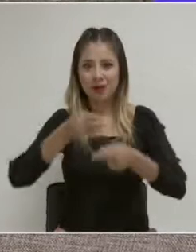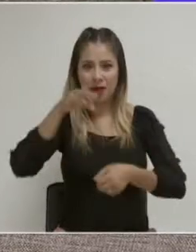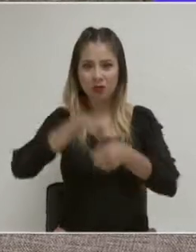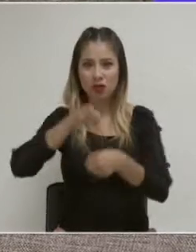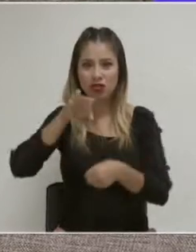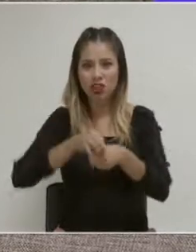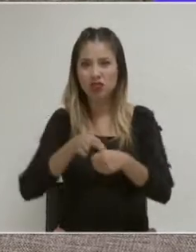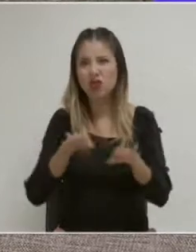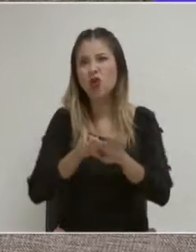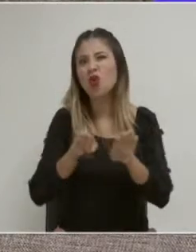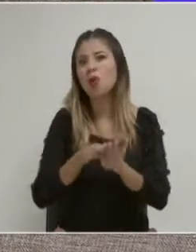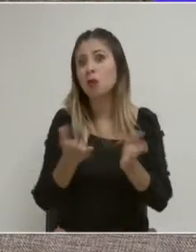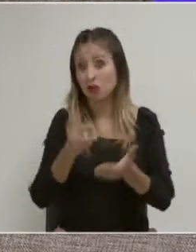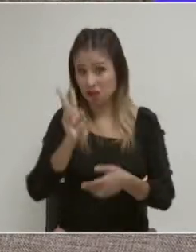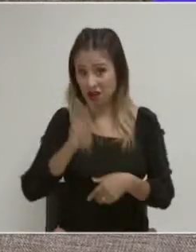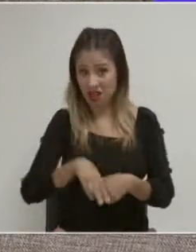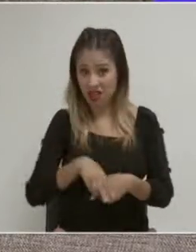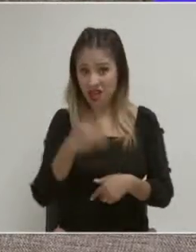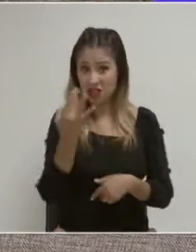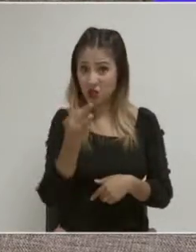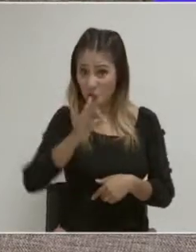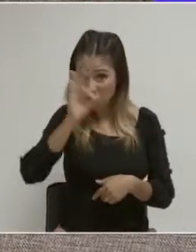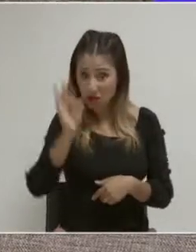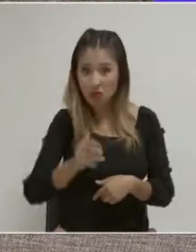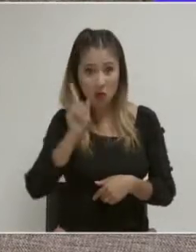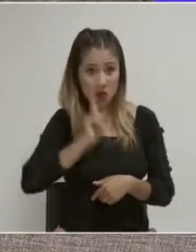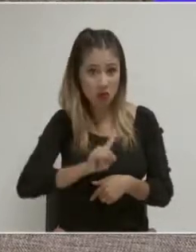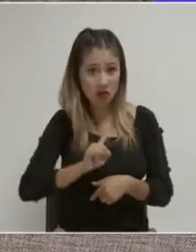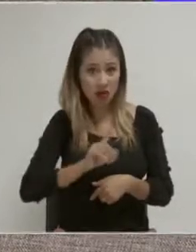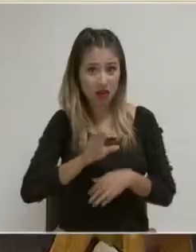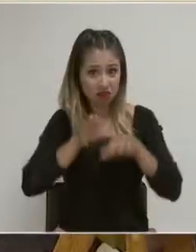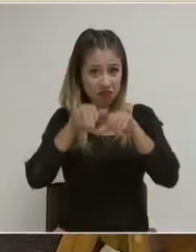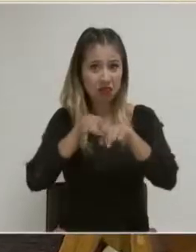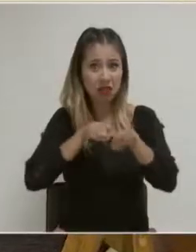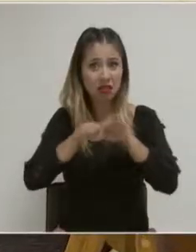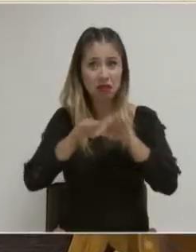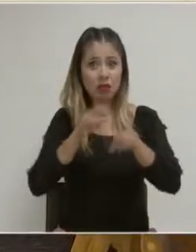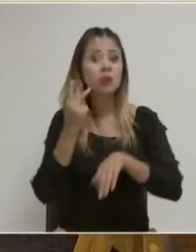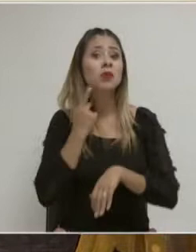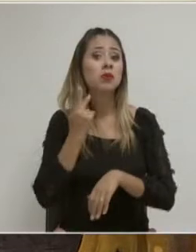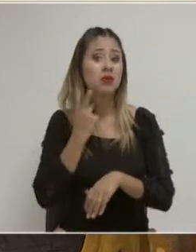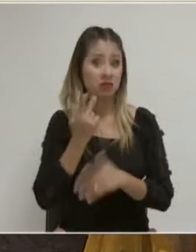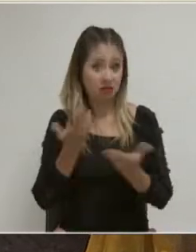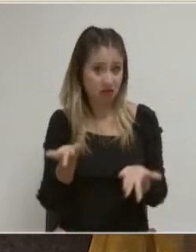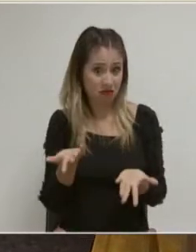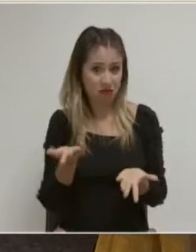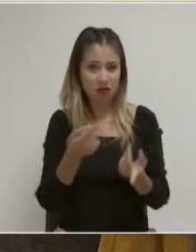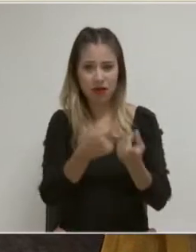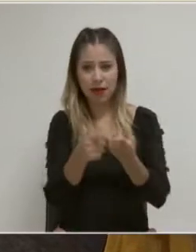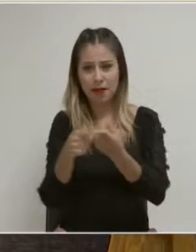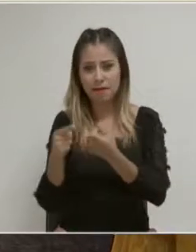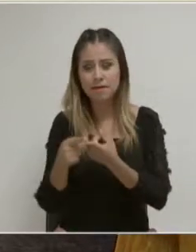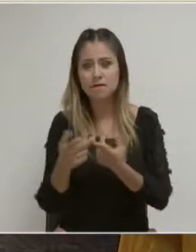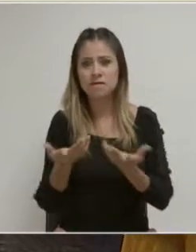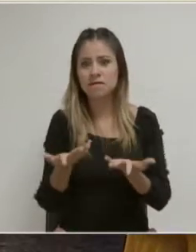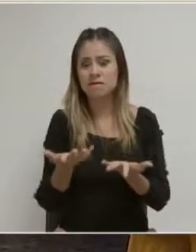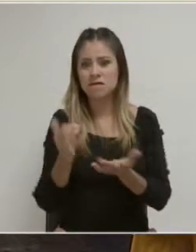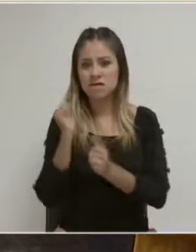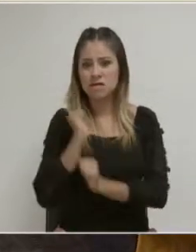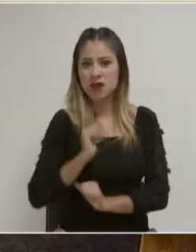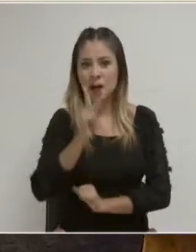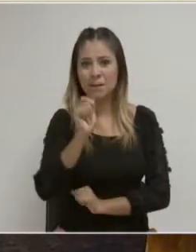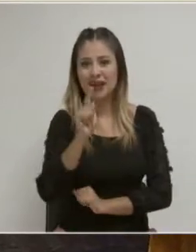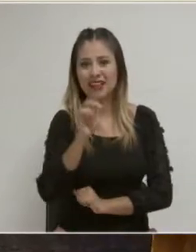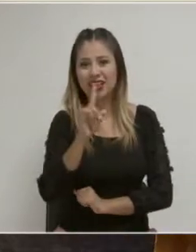este concepto de paridad? ¿A qué obliga a los partidos y a qué obliga, sobre todo, precisamente a los partidos y a quienes queden